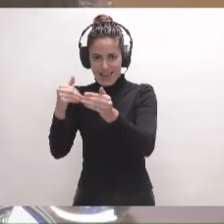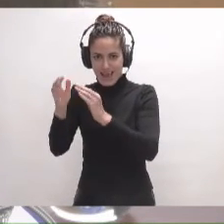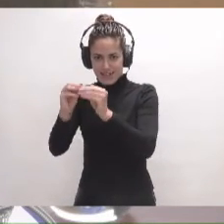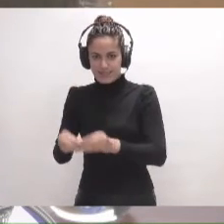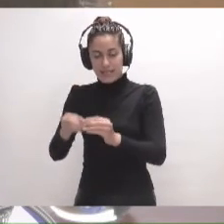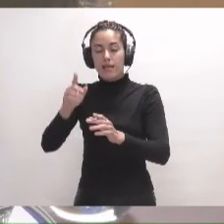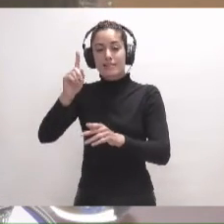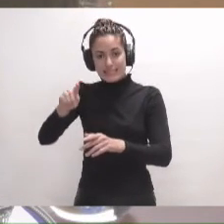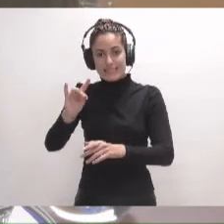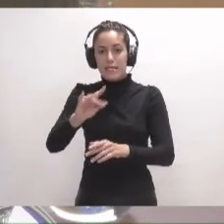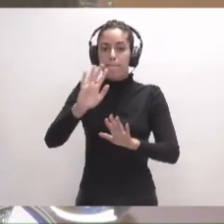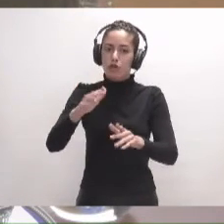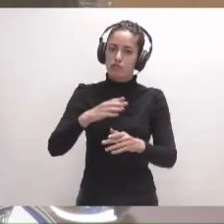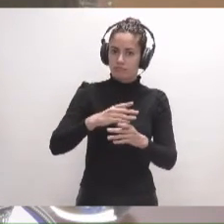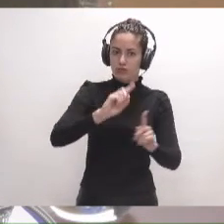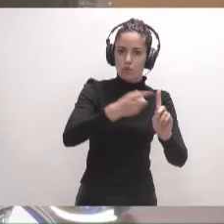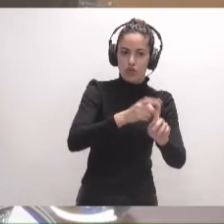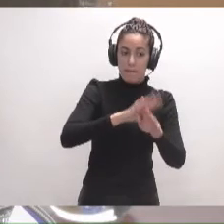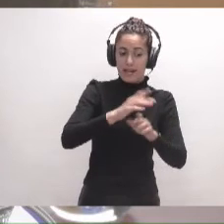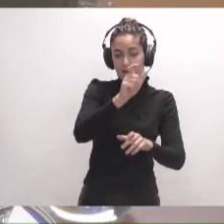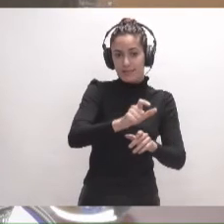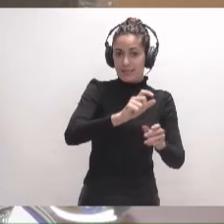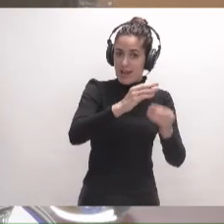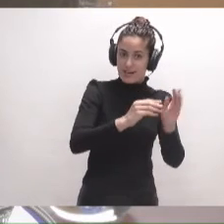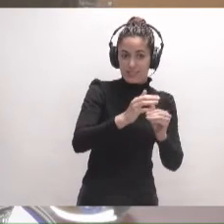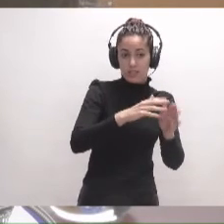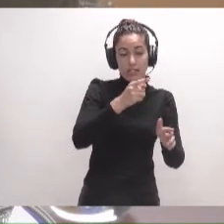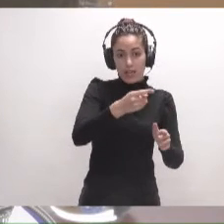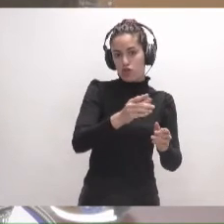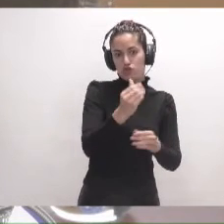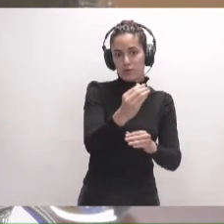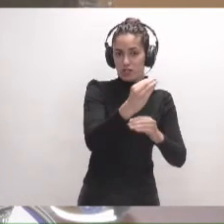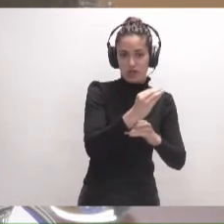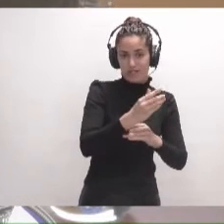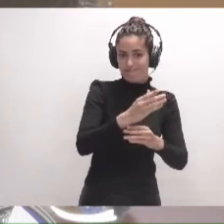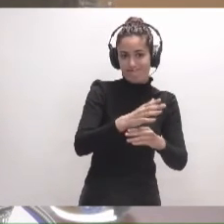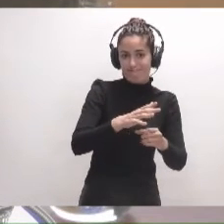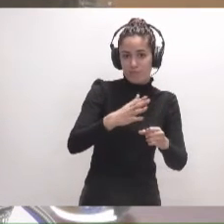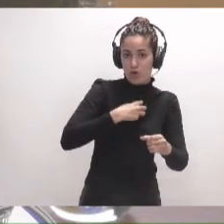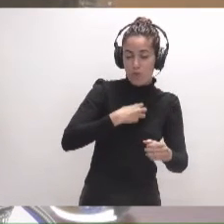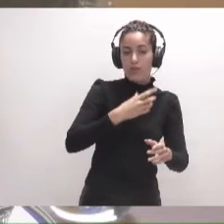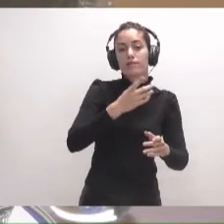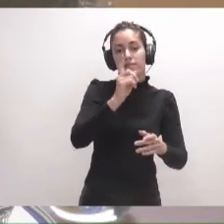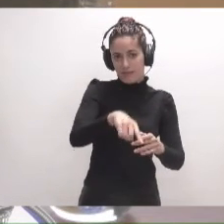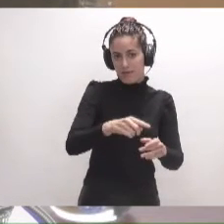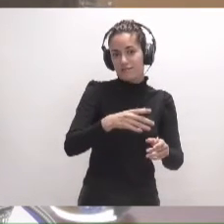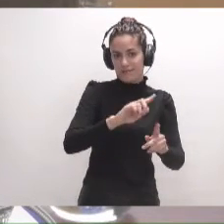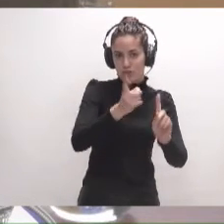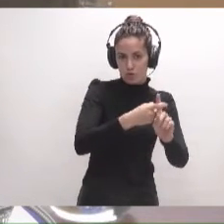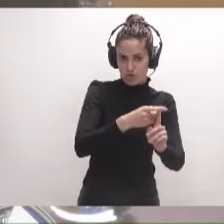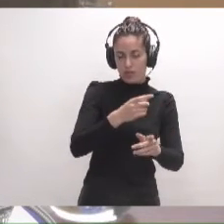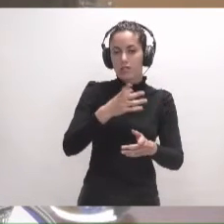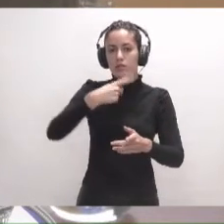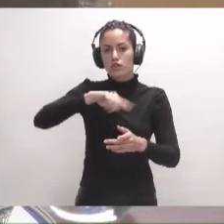para aquellas artesanas que en este momento no pueden optar a estas subvenciones. Nosotras hemos presentado y tenemos aprobados listados desde